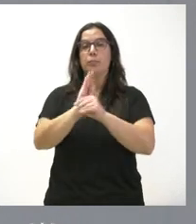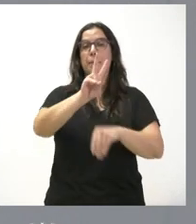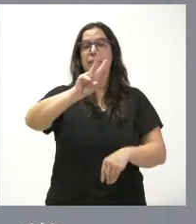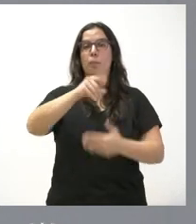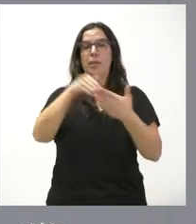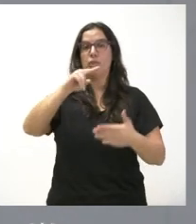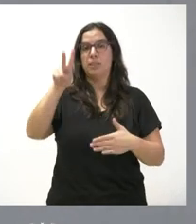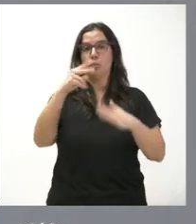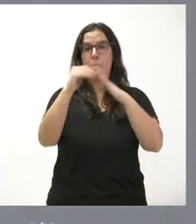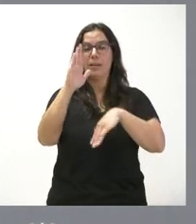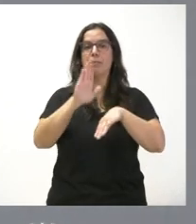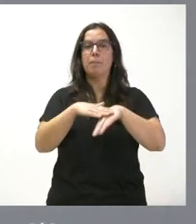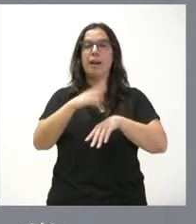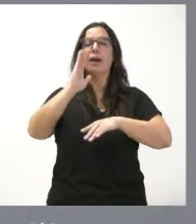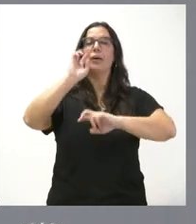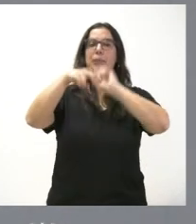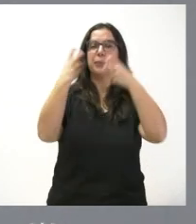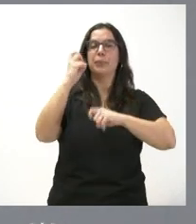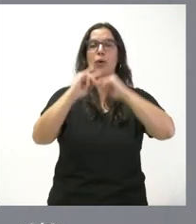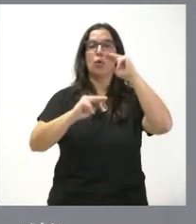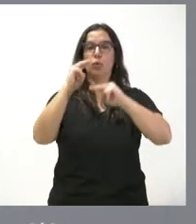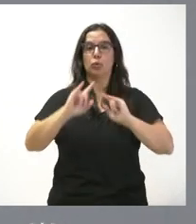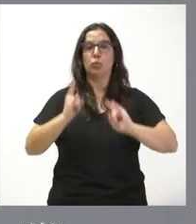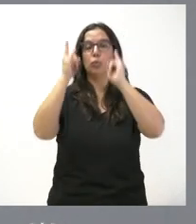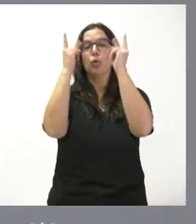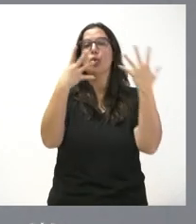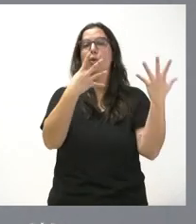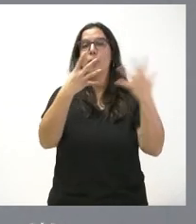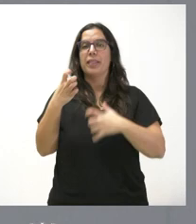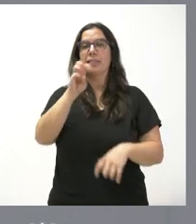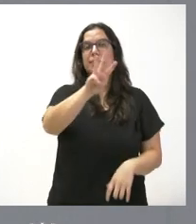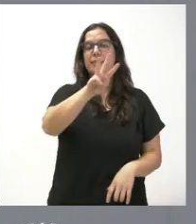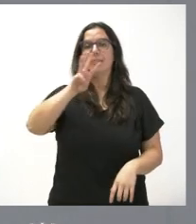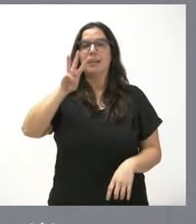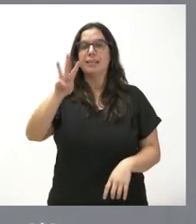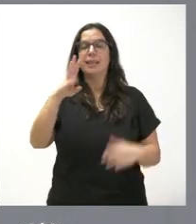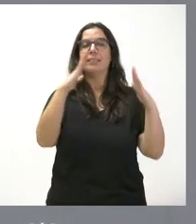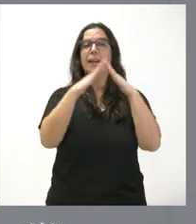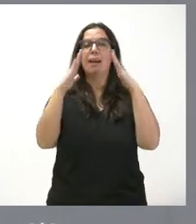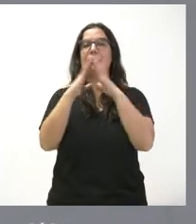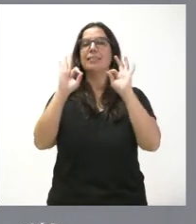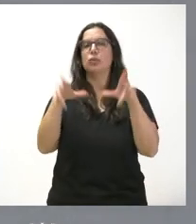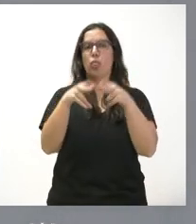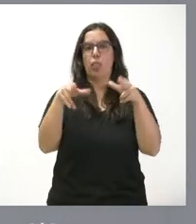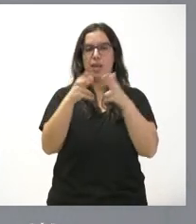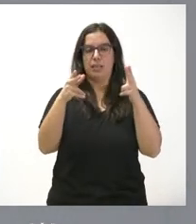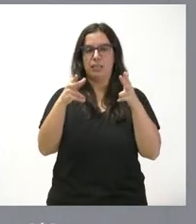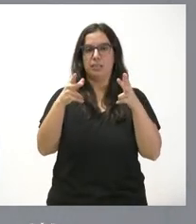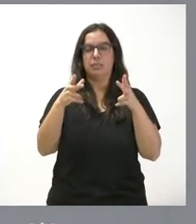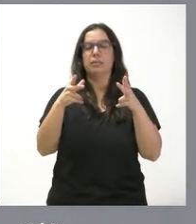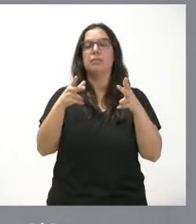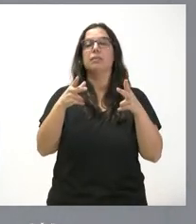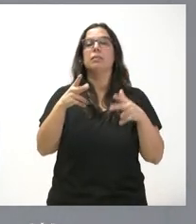millones de euros para la rehabilitación y construcción de 933 viviendas sociales. Son 933